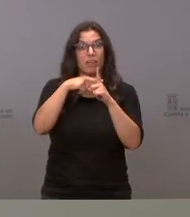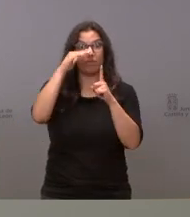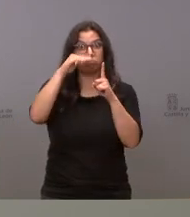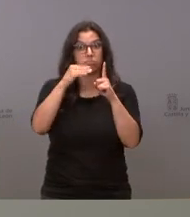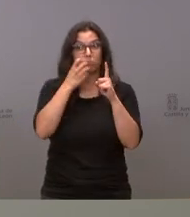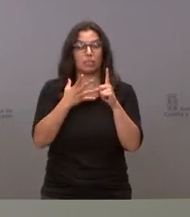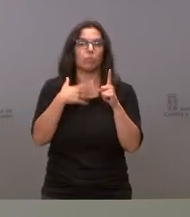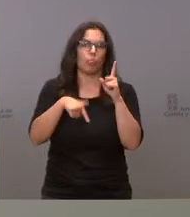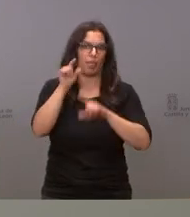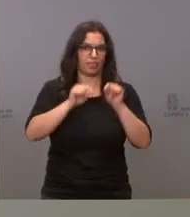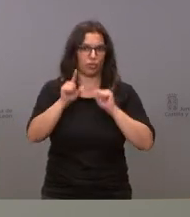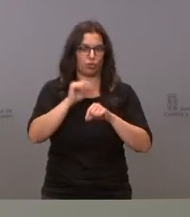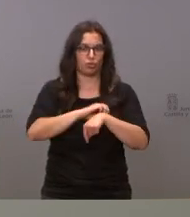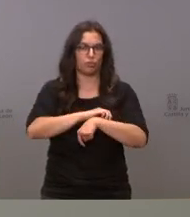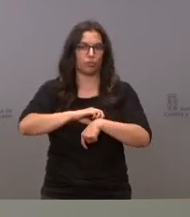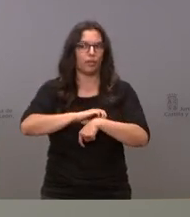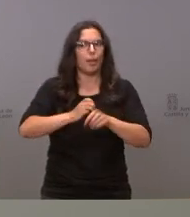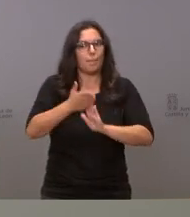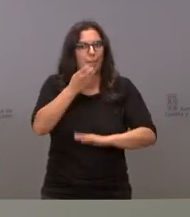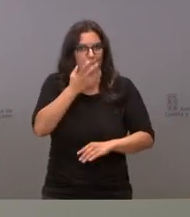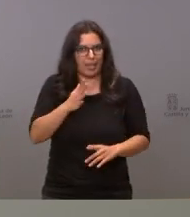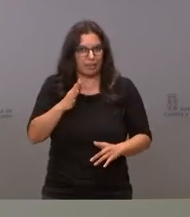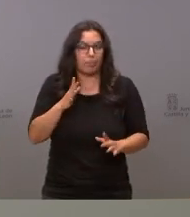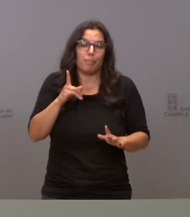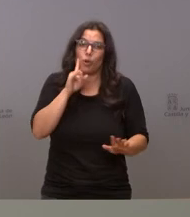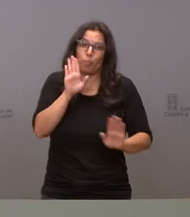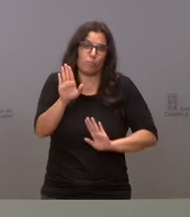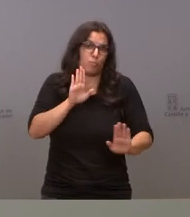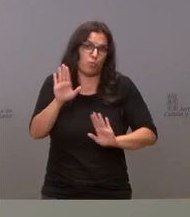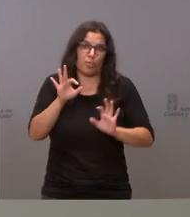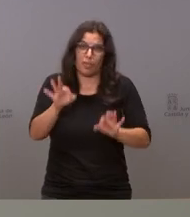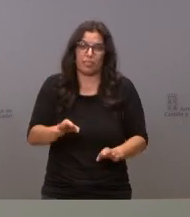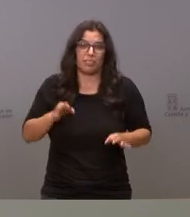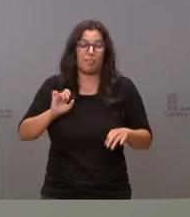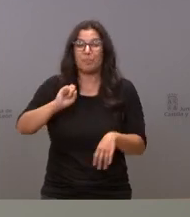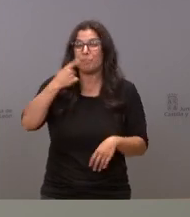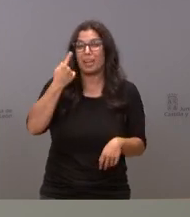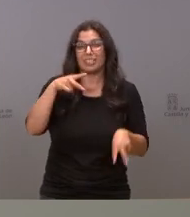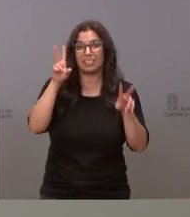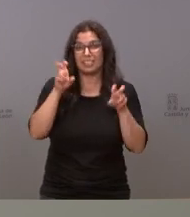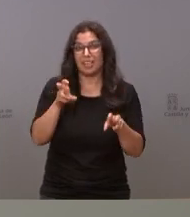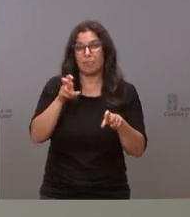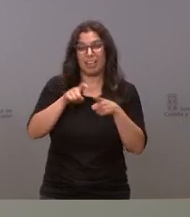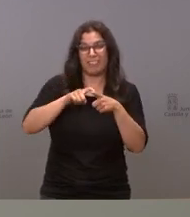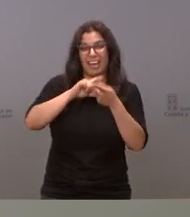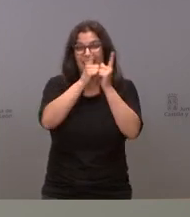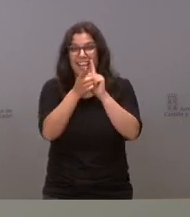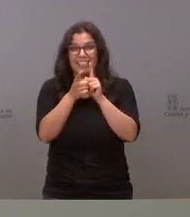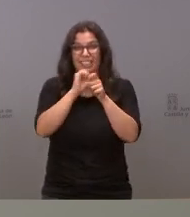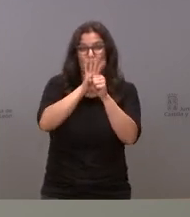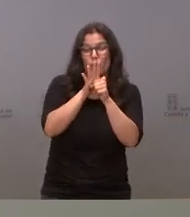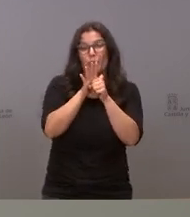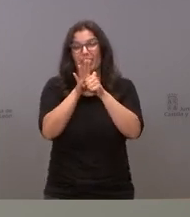decisión la verdad es que va bien pero bueno la prudencia siempre y más con el tema de las de las variantes pero tenemos que seguir